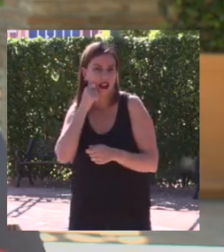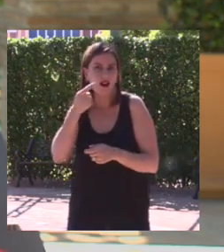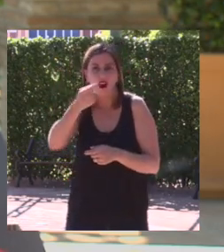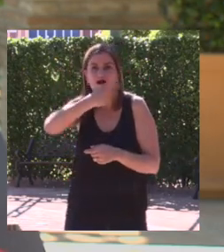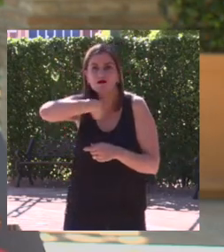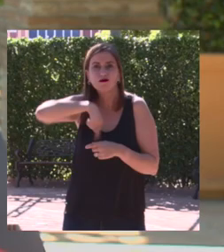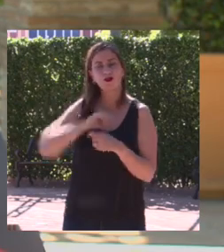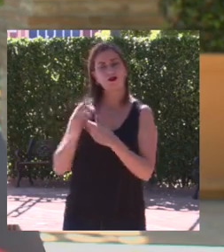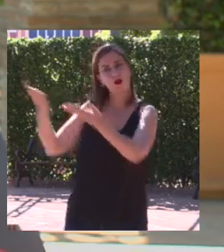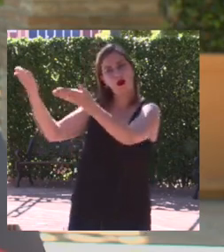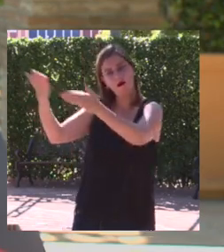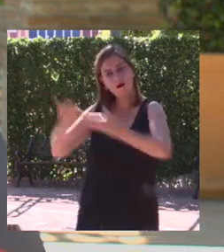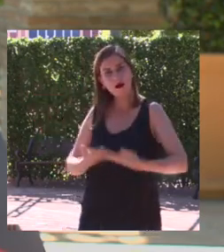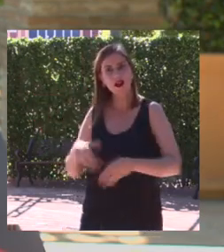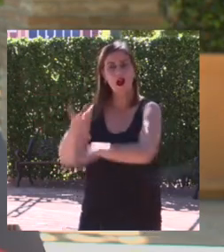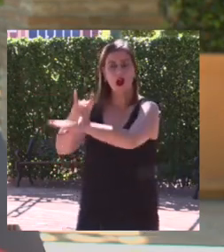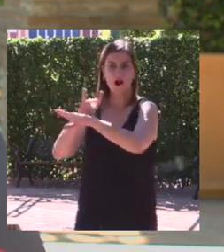que ha acogido